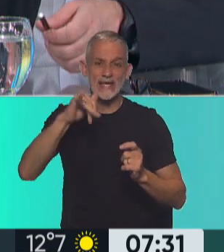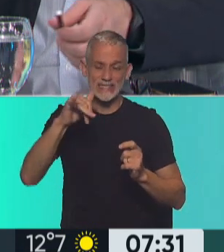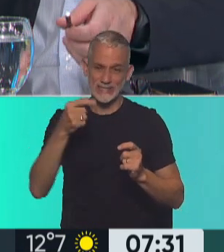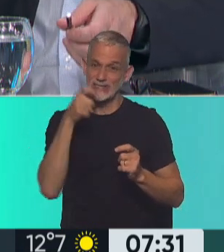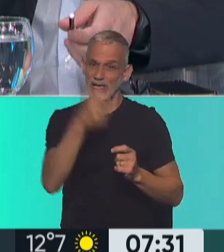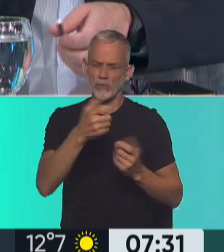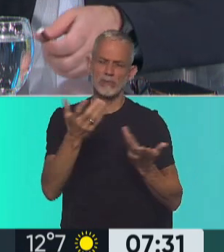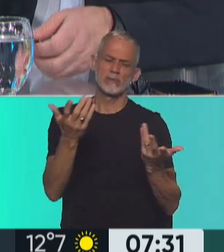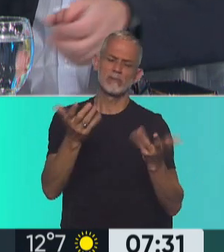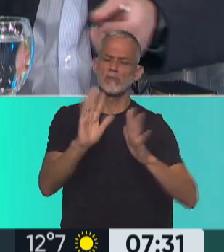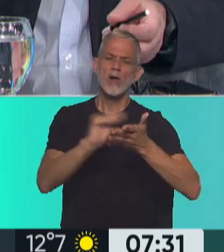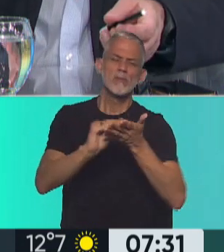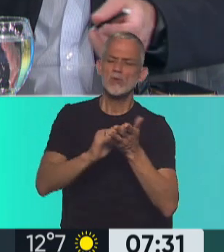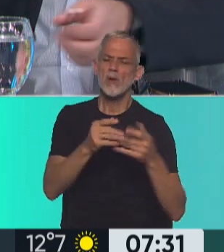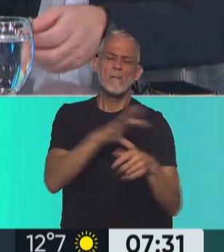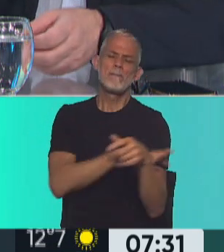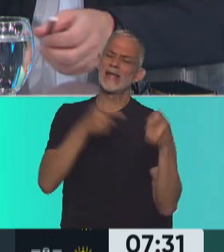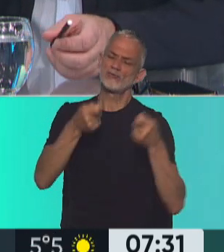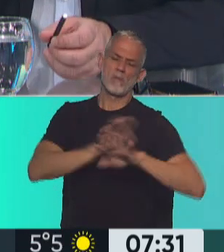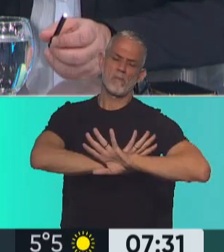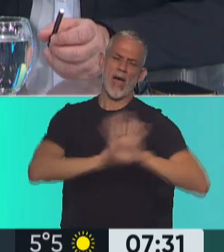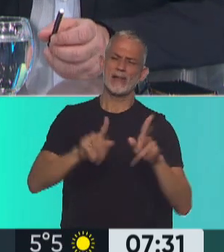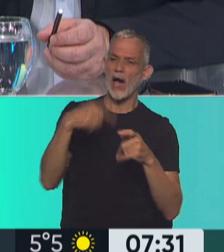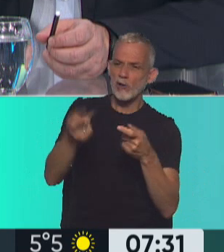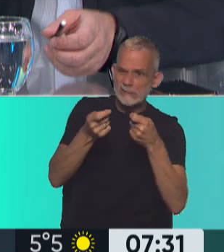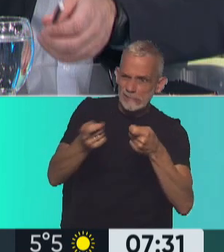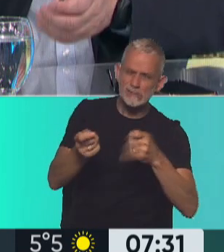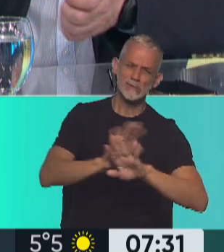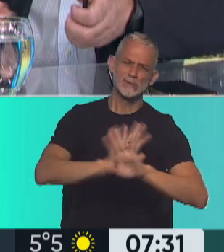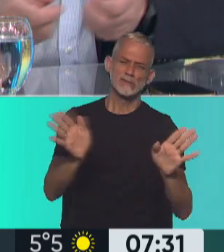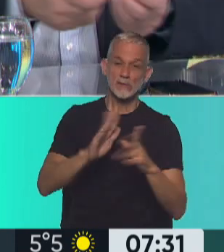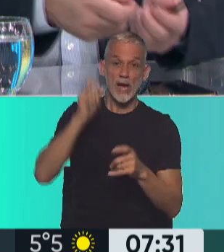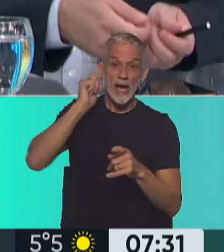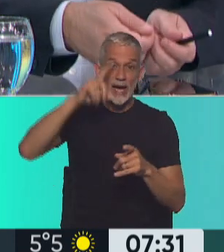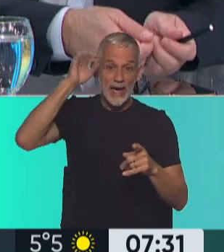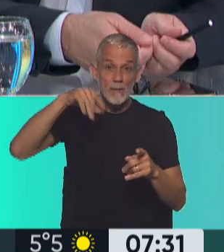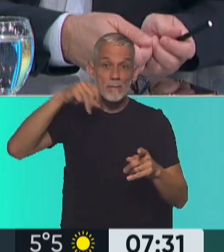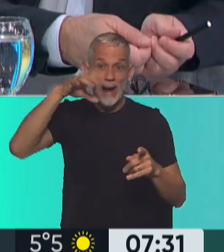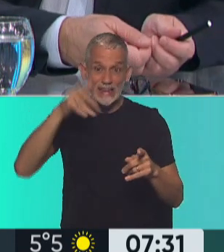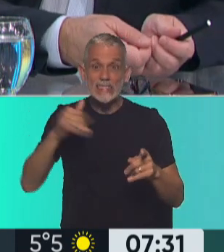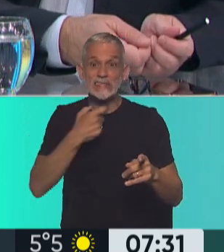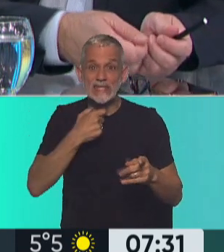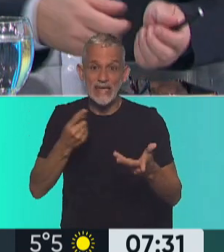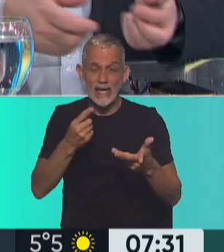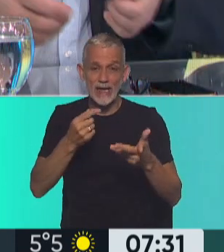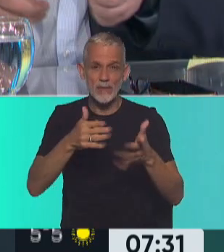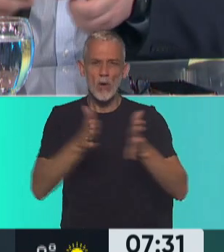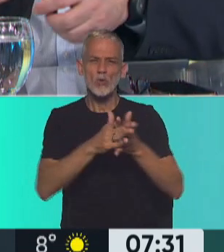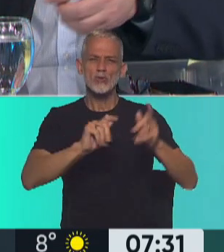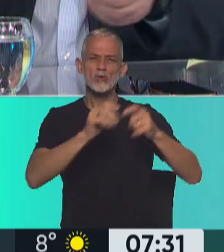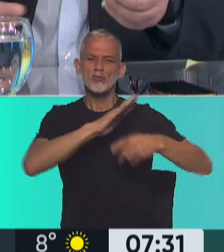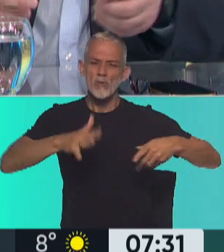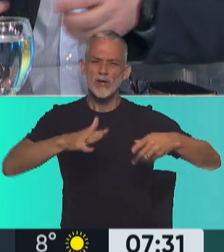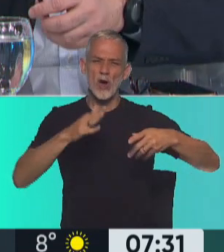evitemos diputados las presiones a otros diputados nacionales. Germán Martínez quiere tener los votos de Juntos Somos Río Negro.